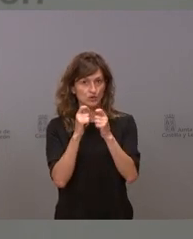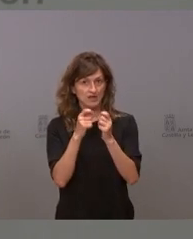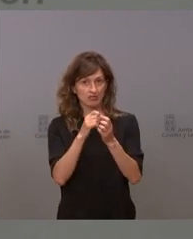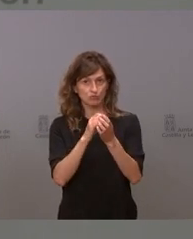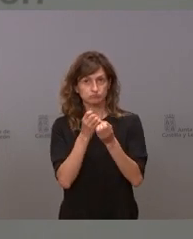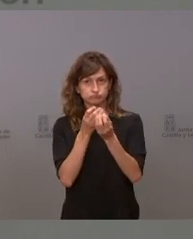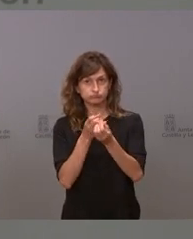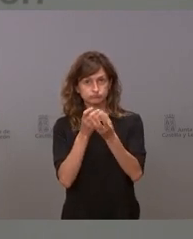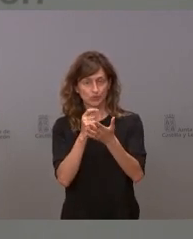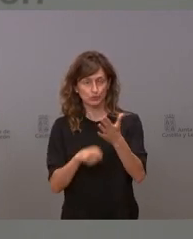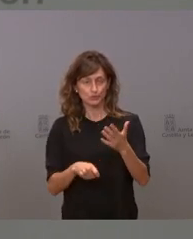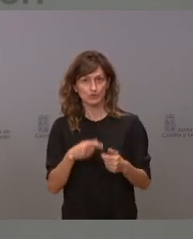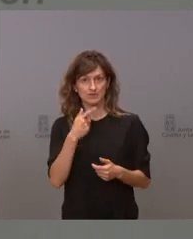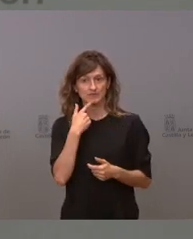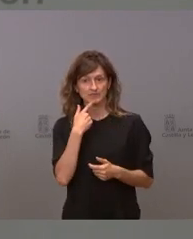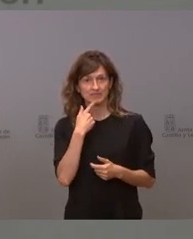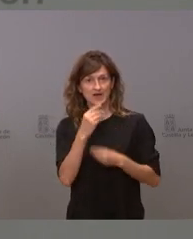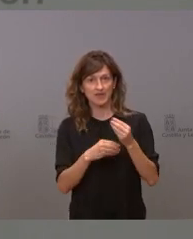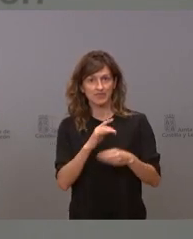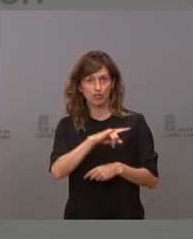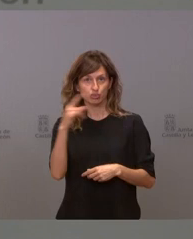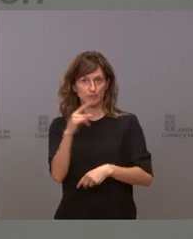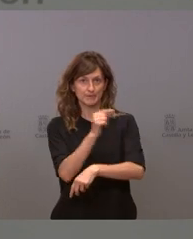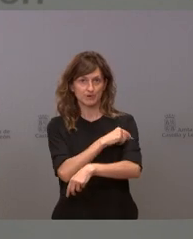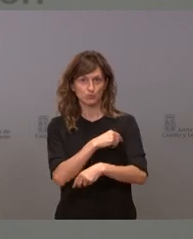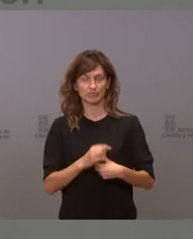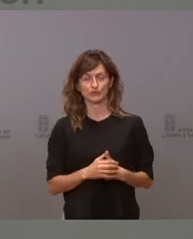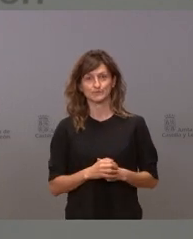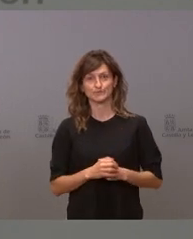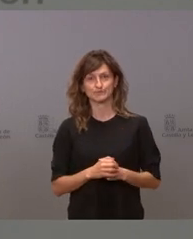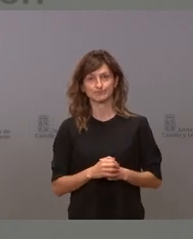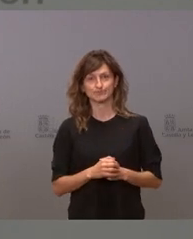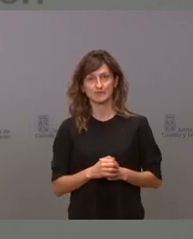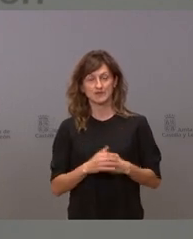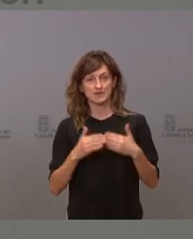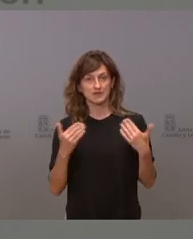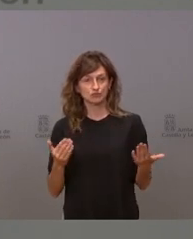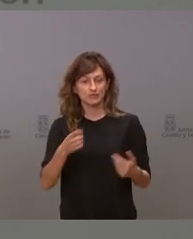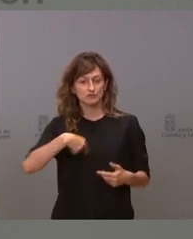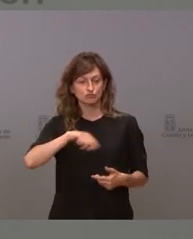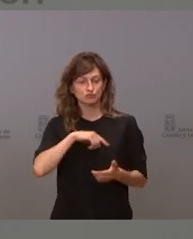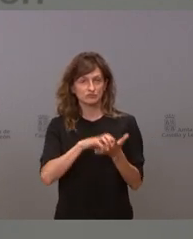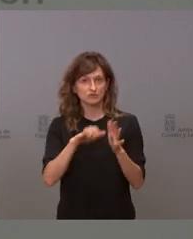que se hiciera la doble vacunación por tanto no nos quejamos